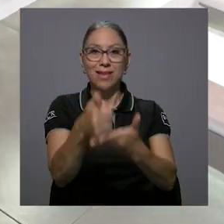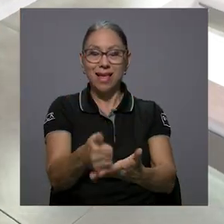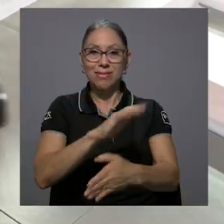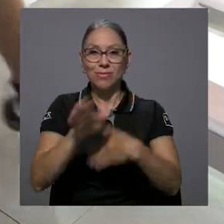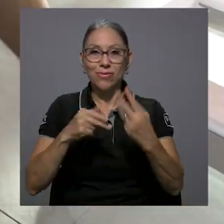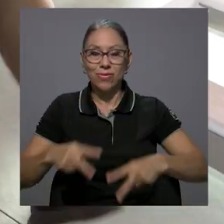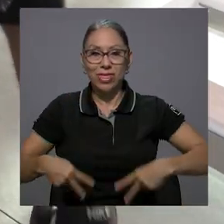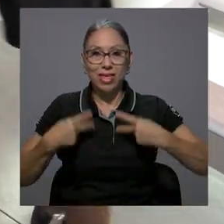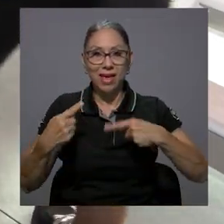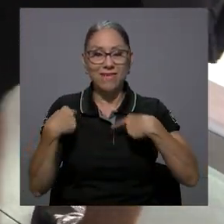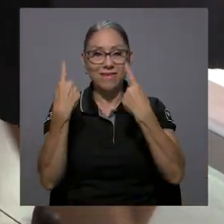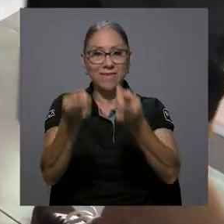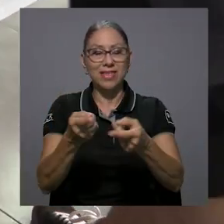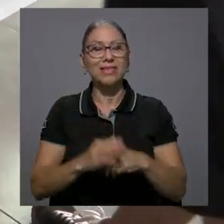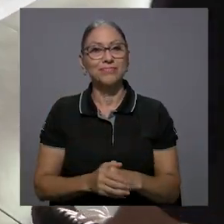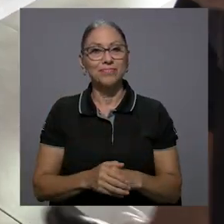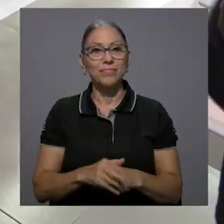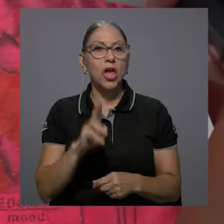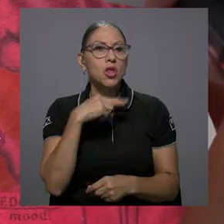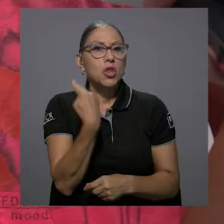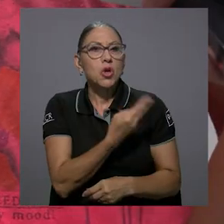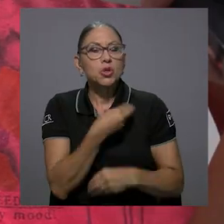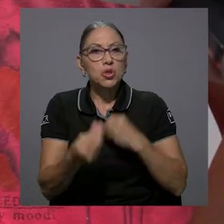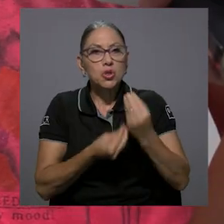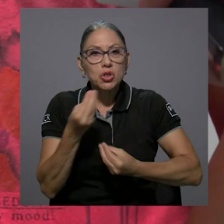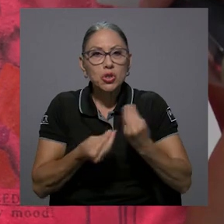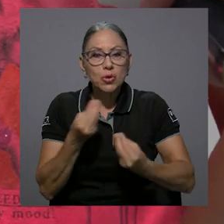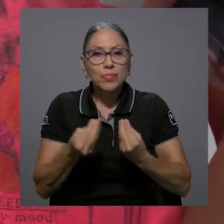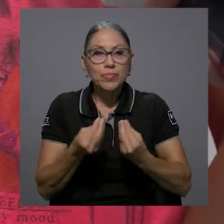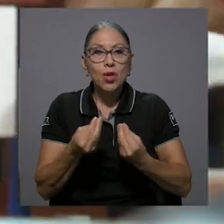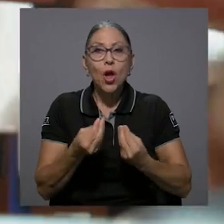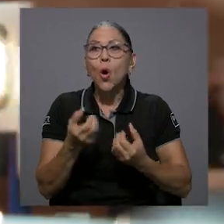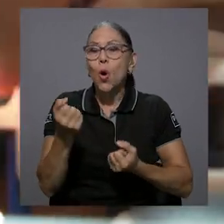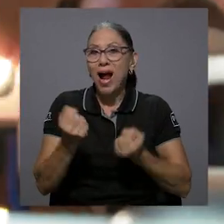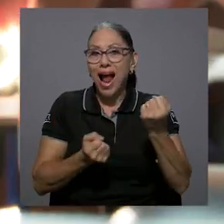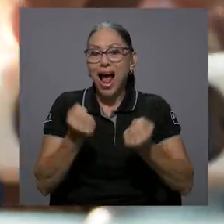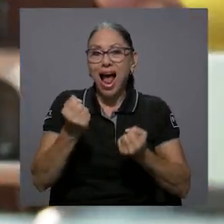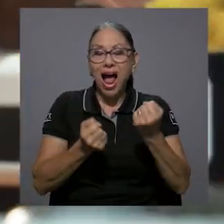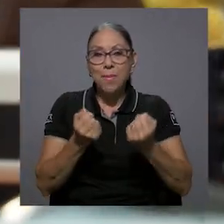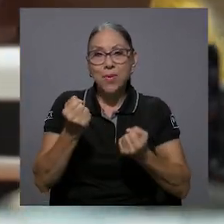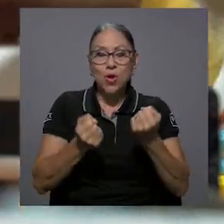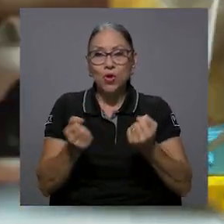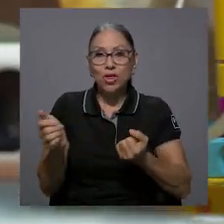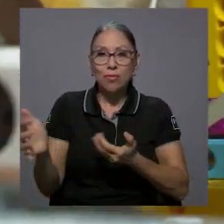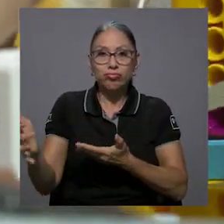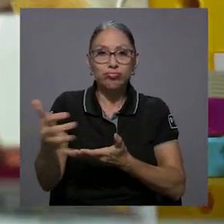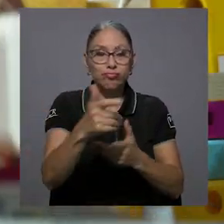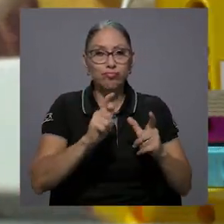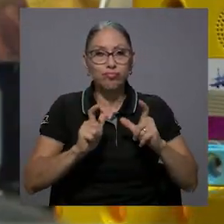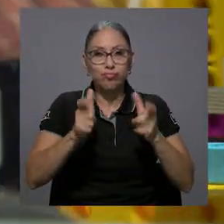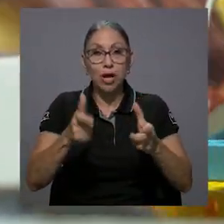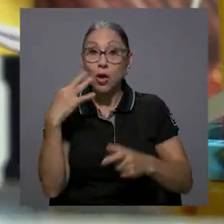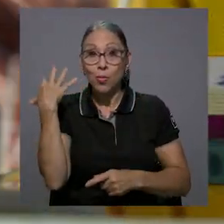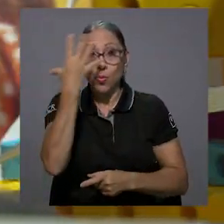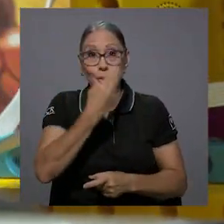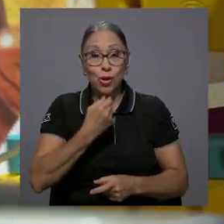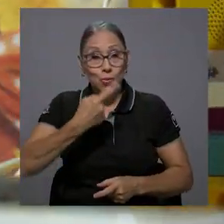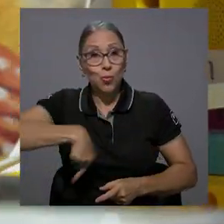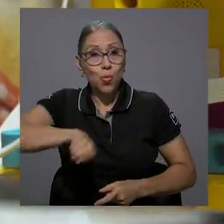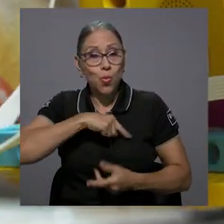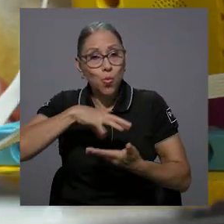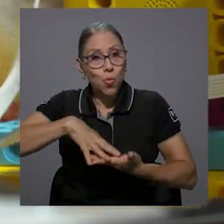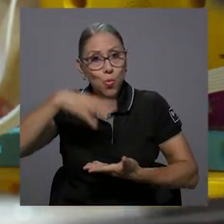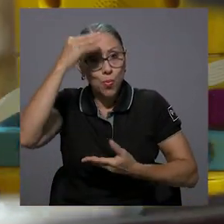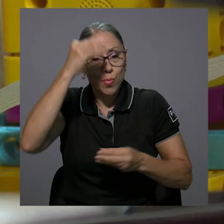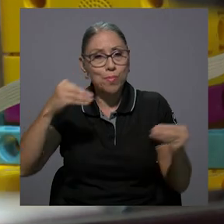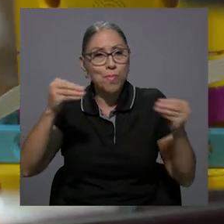ayudarán a lo largo de su vida. Lo otro que hicimos fue un camión de basura. Y es bonito porque nosotros estamos